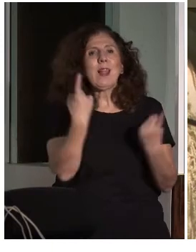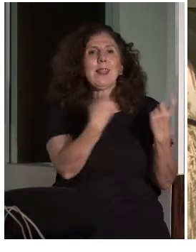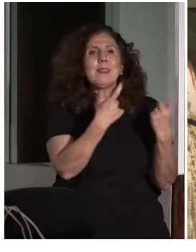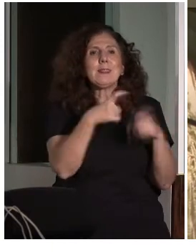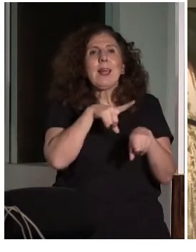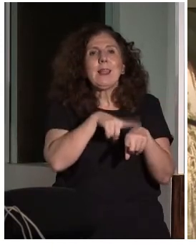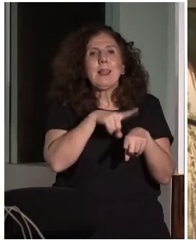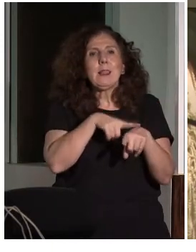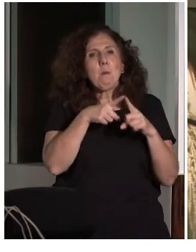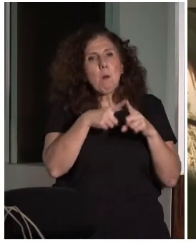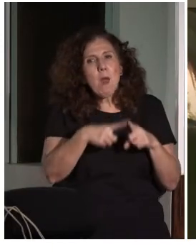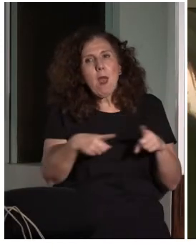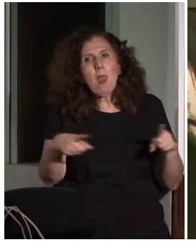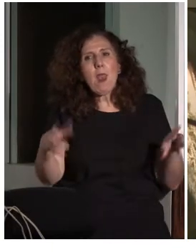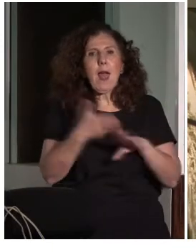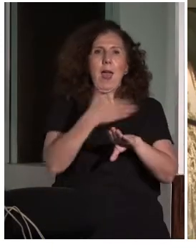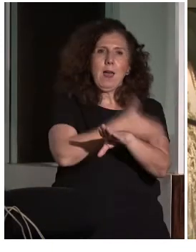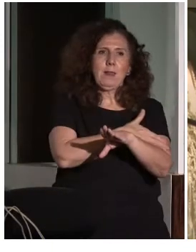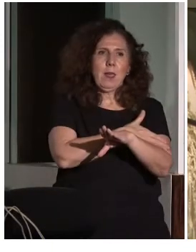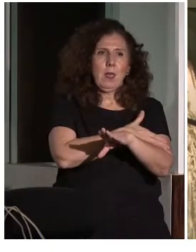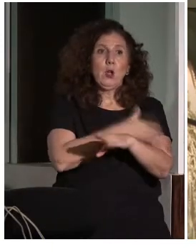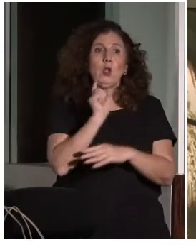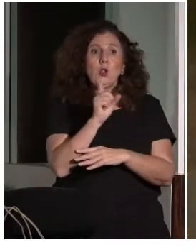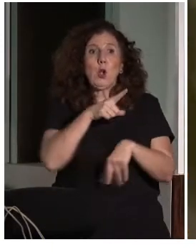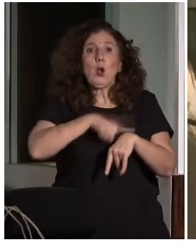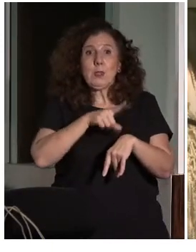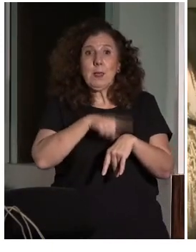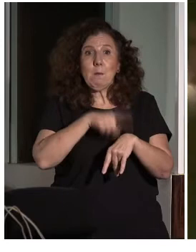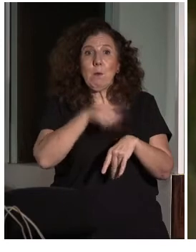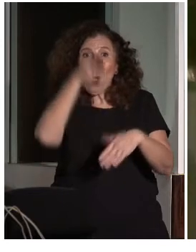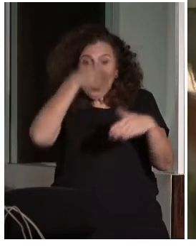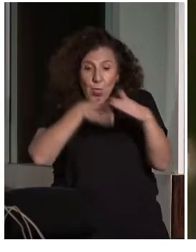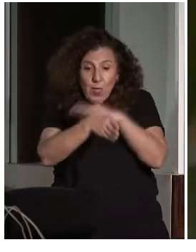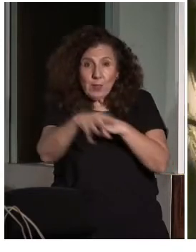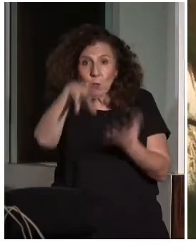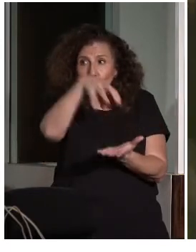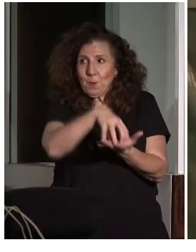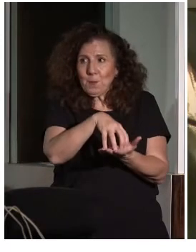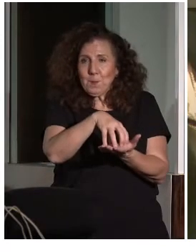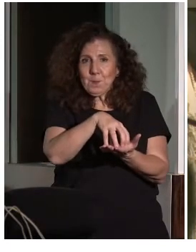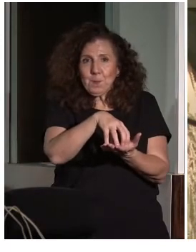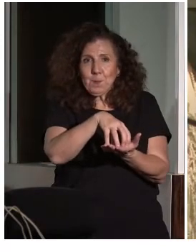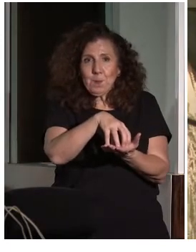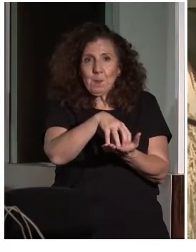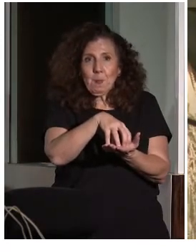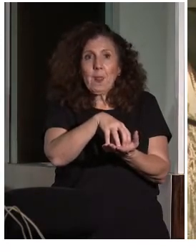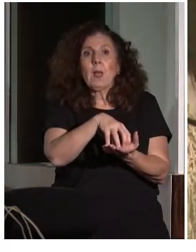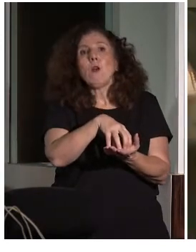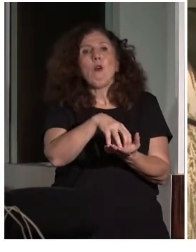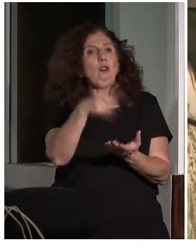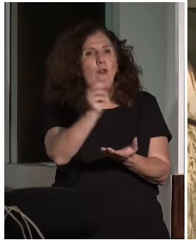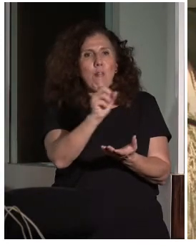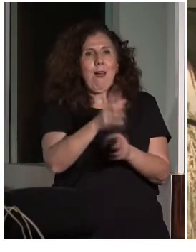No basta solo con el tiempo que van a estar delante del elemento patrimonial, sino